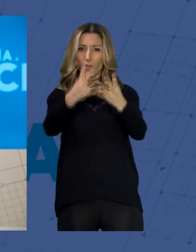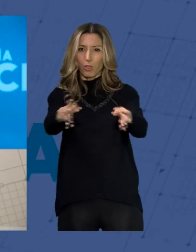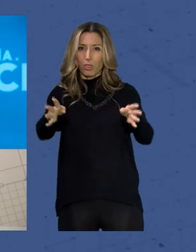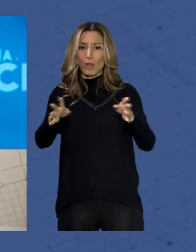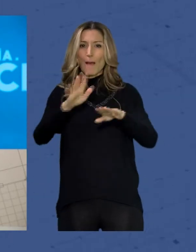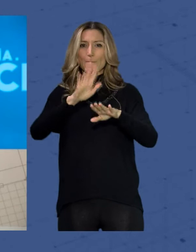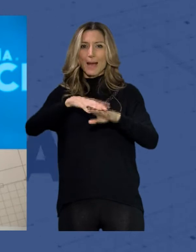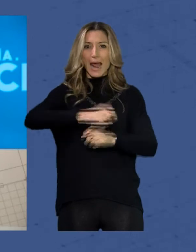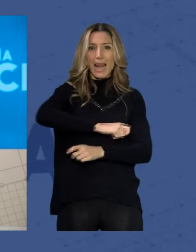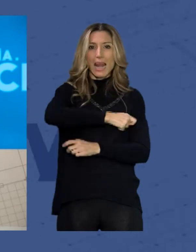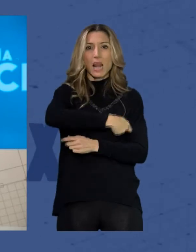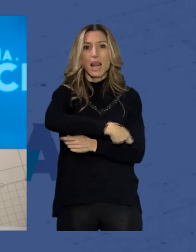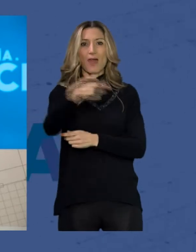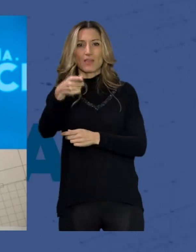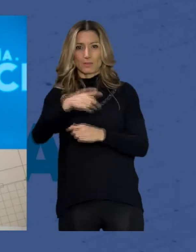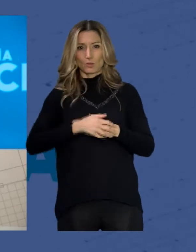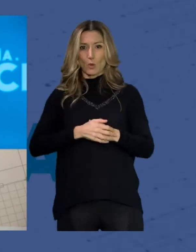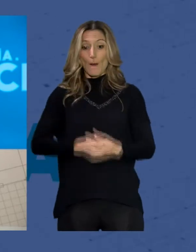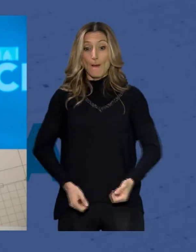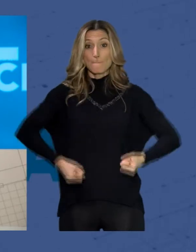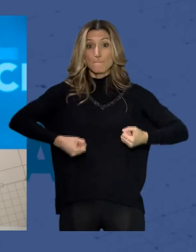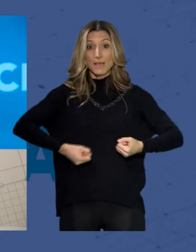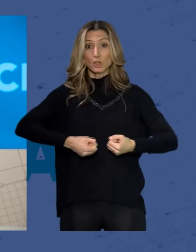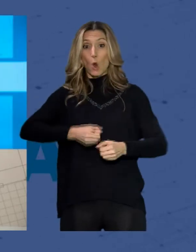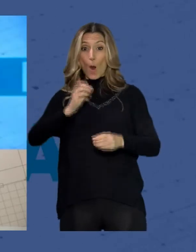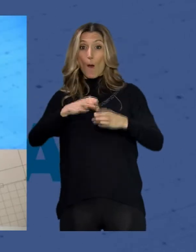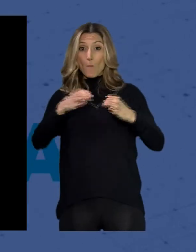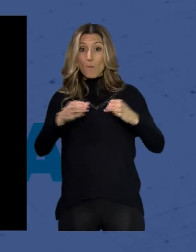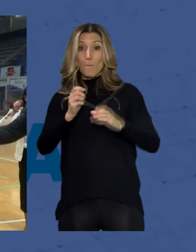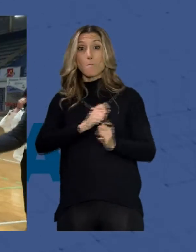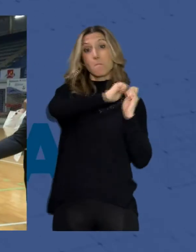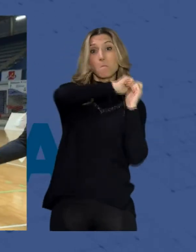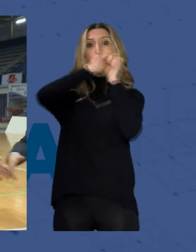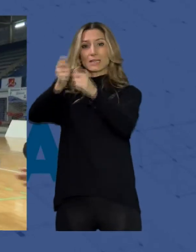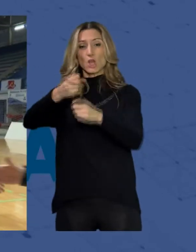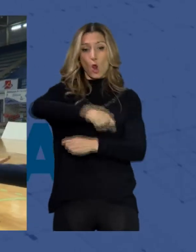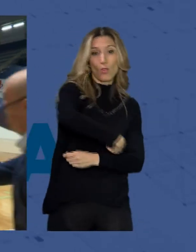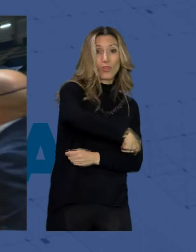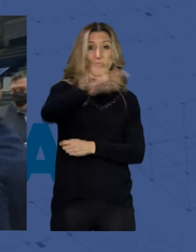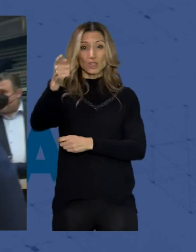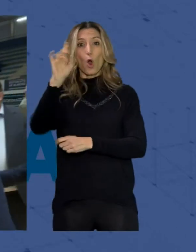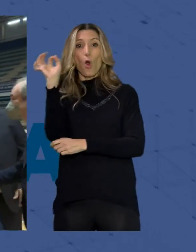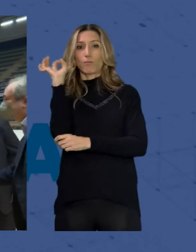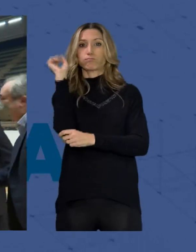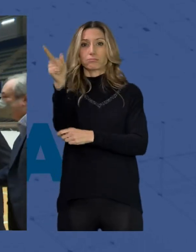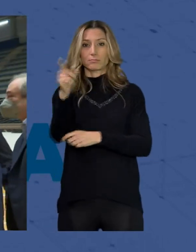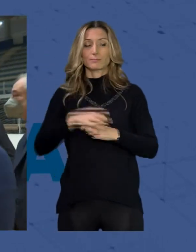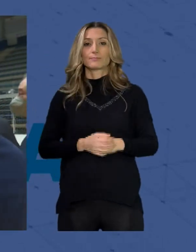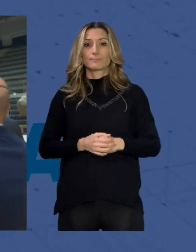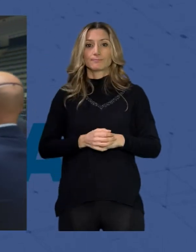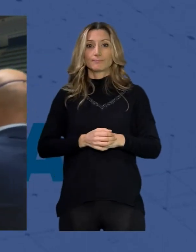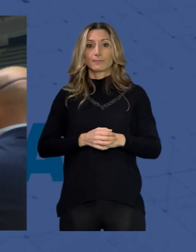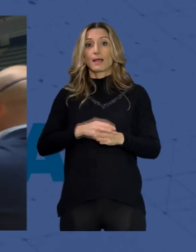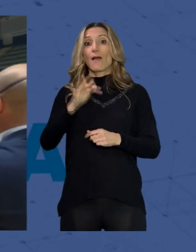para las modalidades de peso martillo disco o jabalina Fernando Romay embajador de la